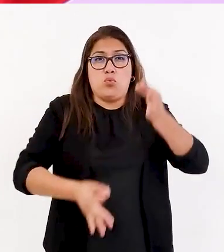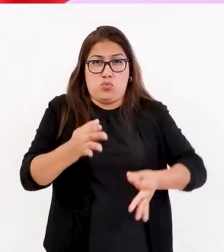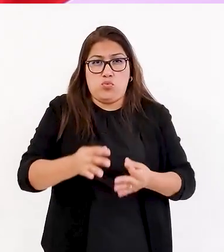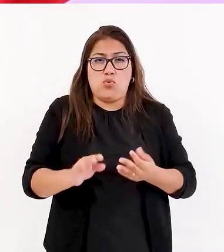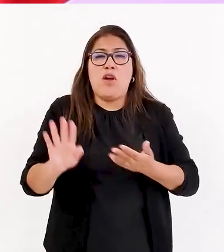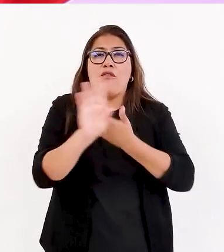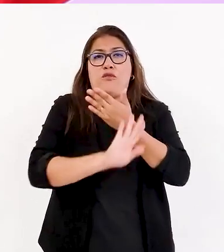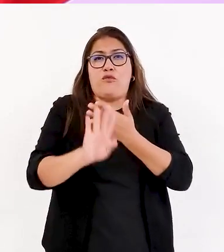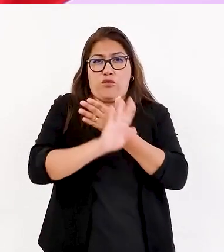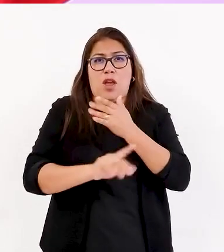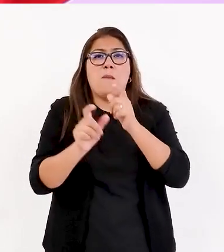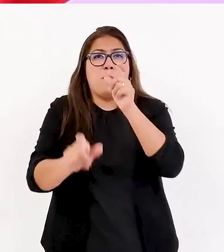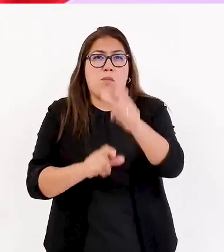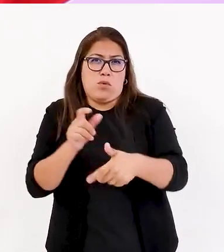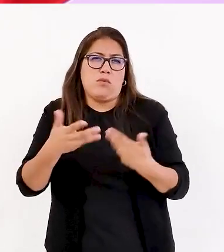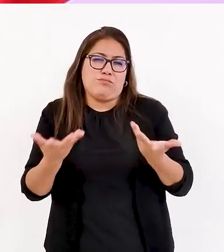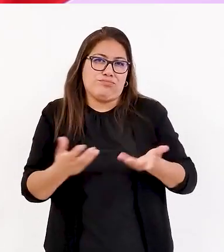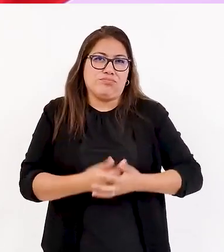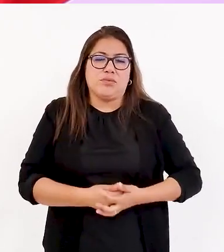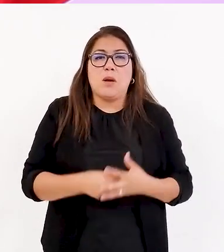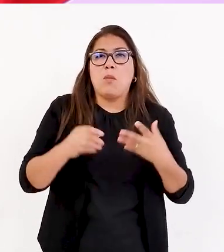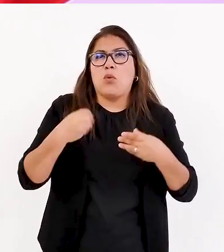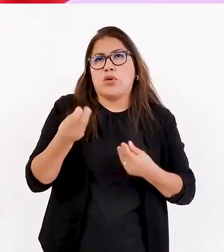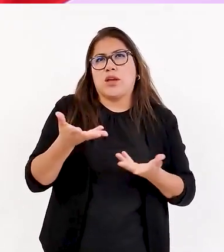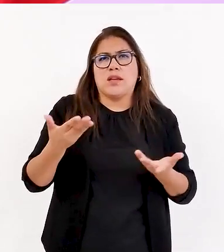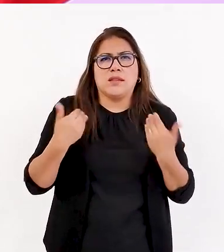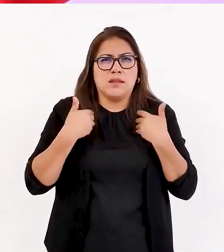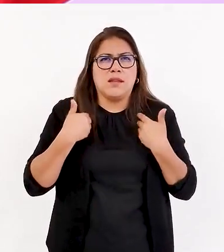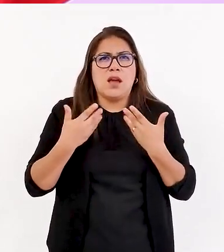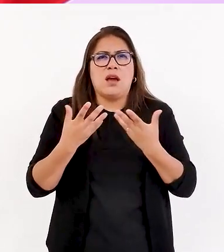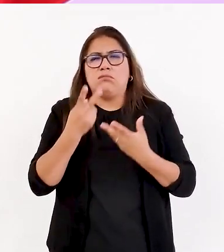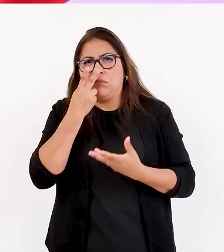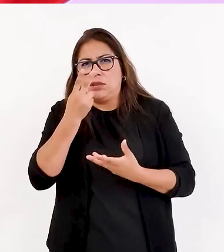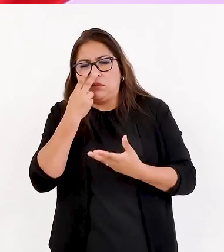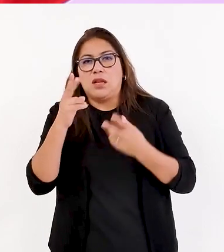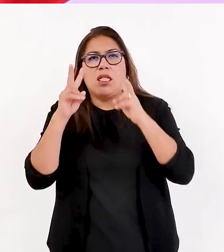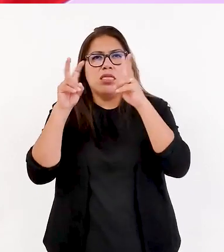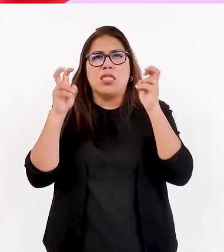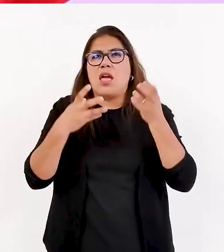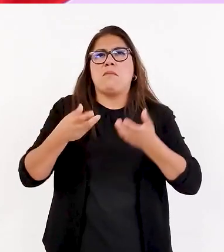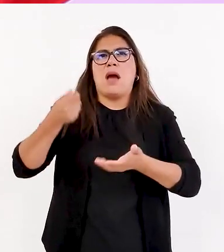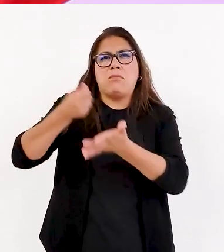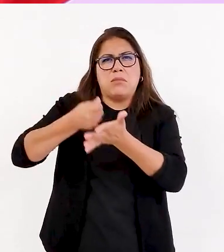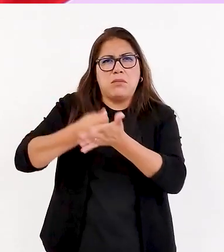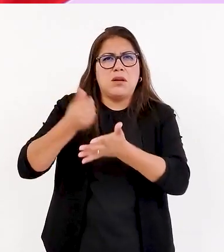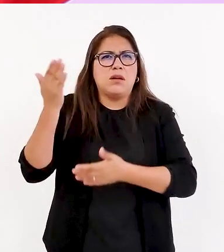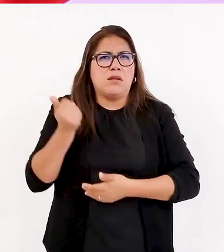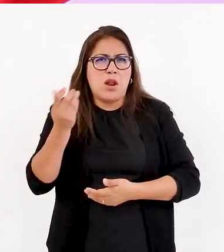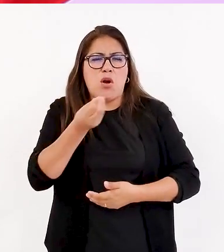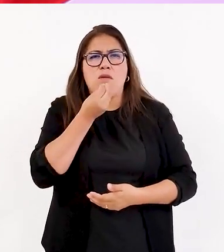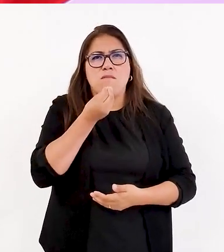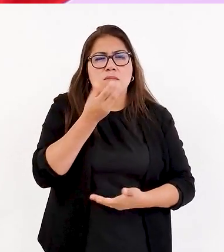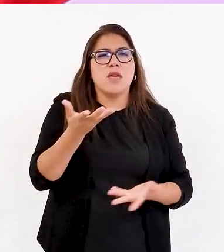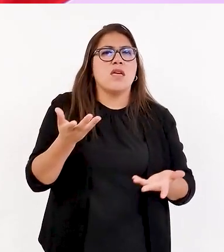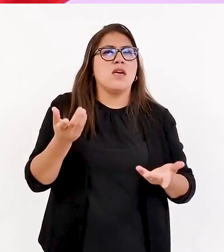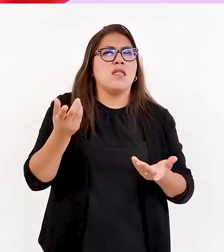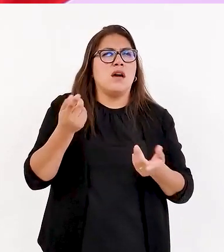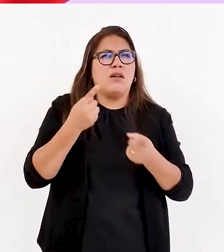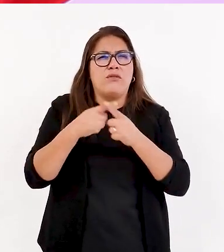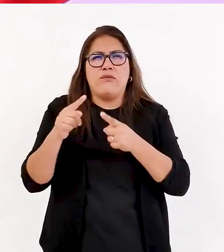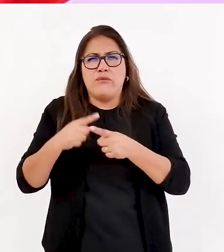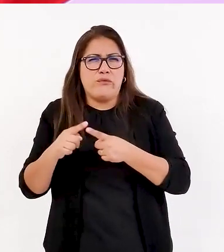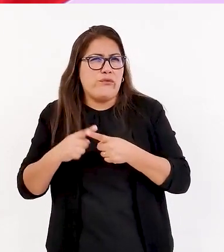públicos. Por lo que comentamos, ¿no? Porque hay mucho tema de juicio de alimentos o temas penales, etcétera, que